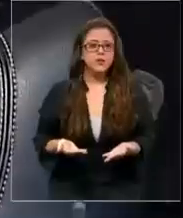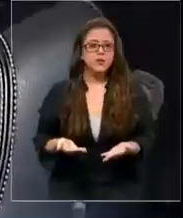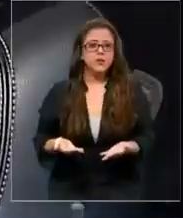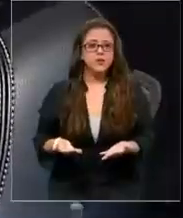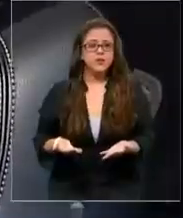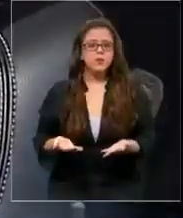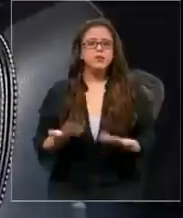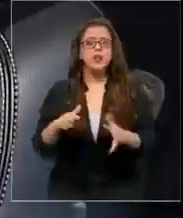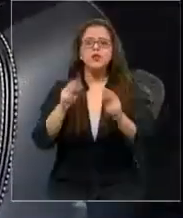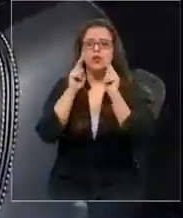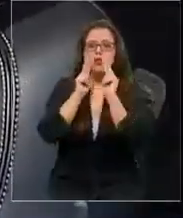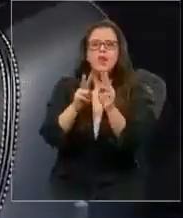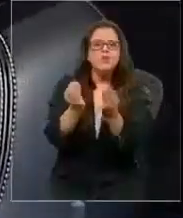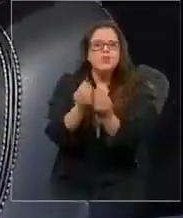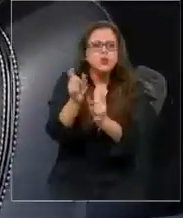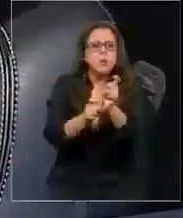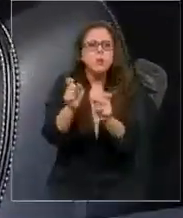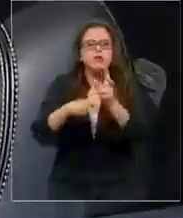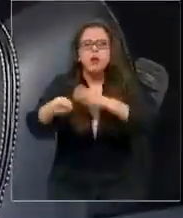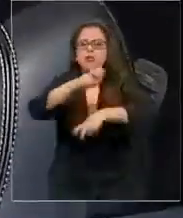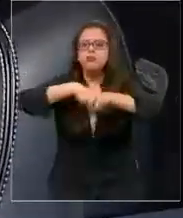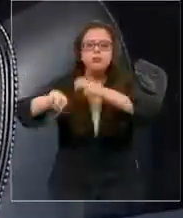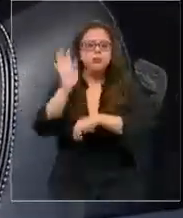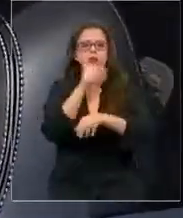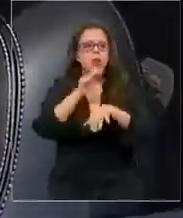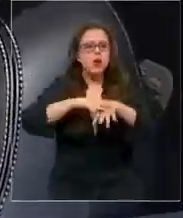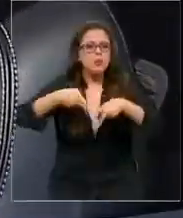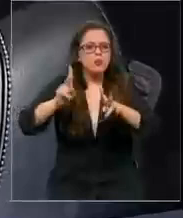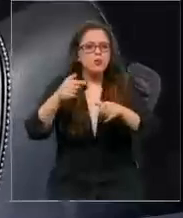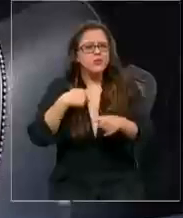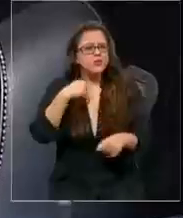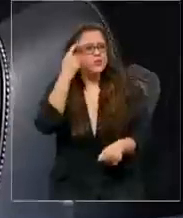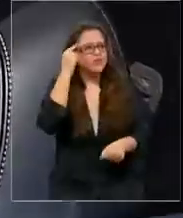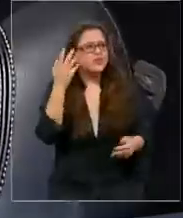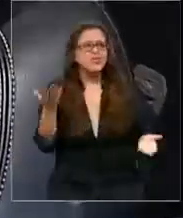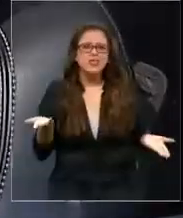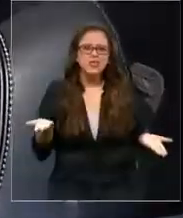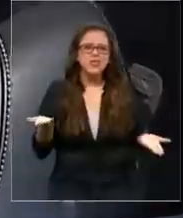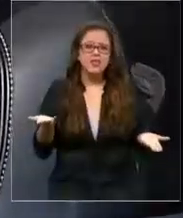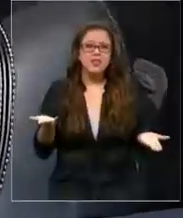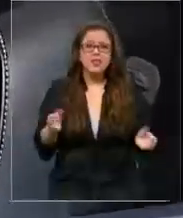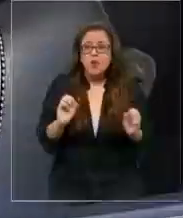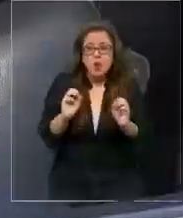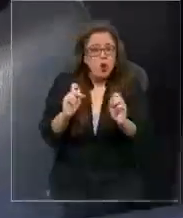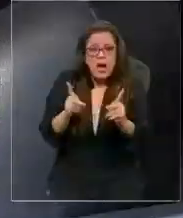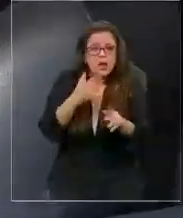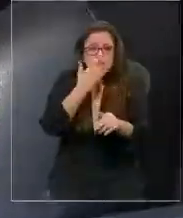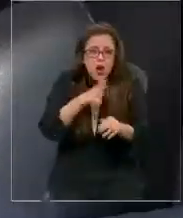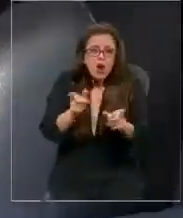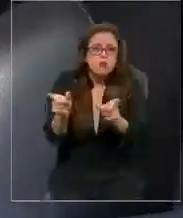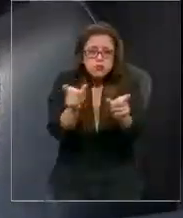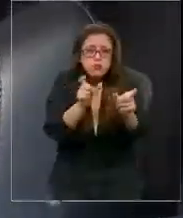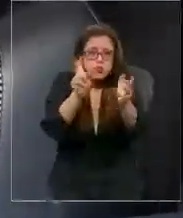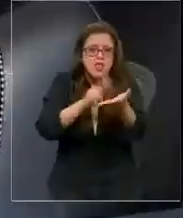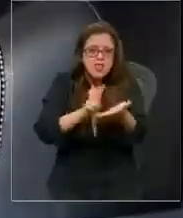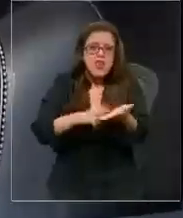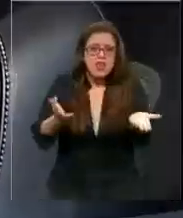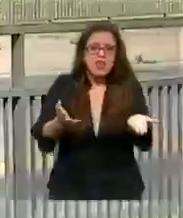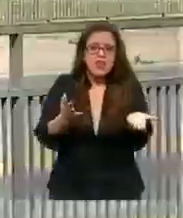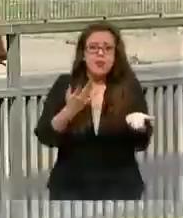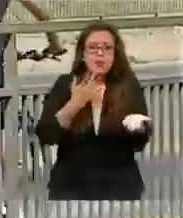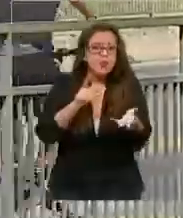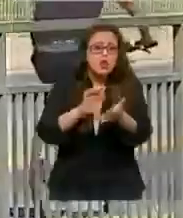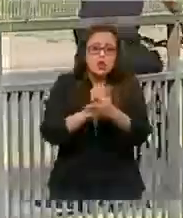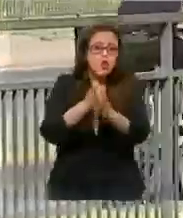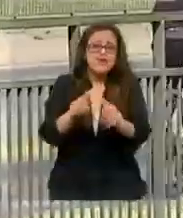Entonces, yo veía mucha gente circular sin ni un permiso. Yo decía, pucha, está súper bien que estén fiscalizando en realidad, porque las cosas no